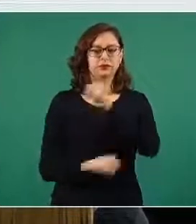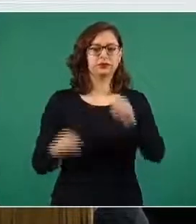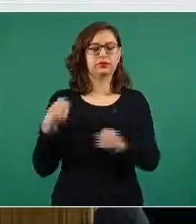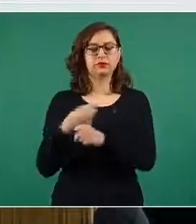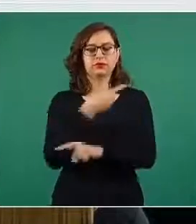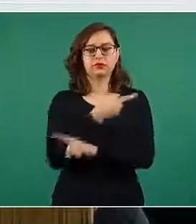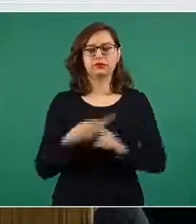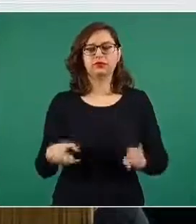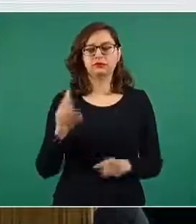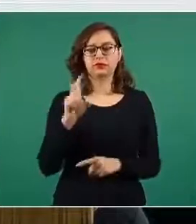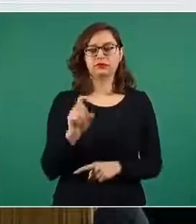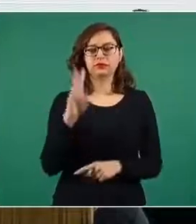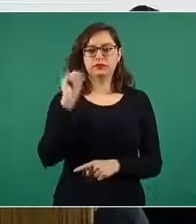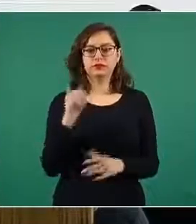cinco cuentas. Muchísimas gracias. Gracias.